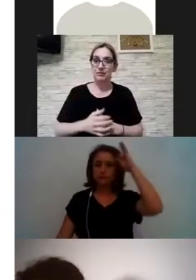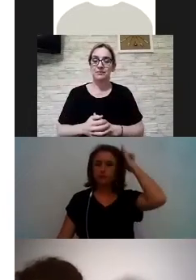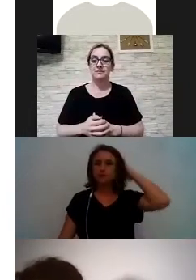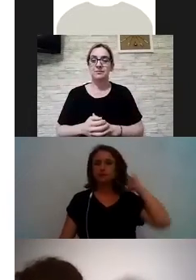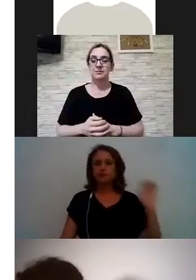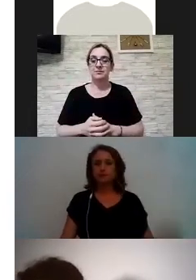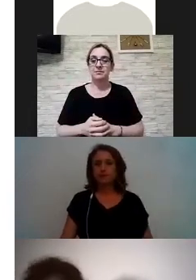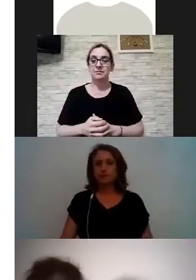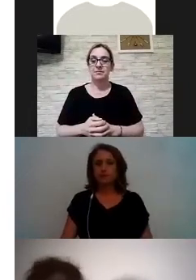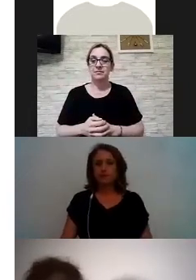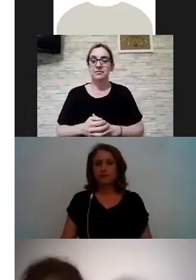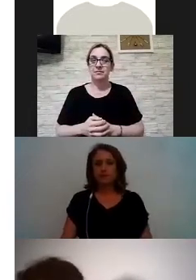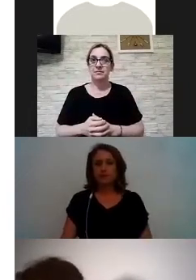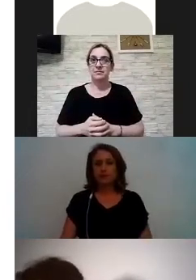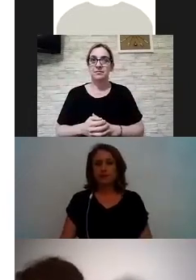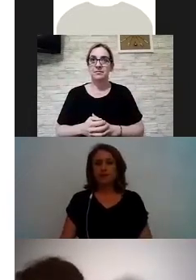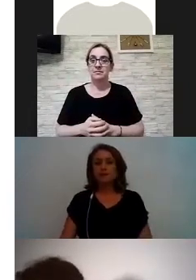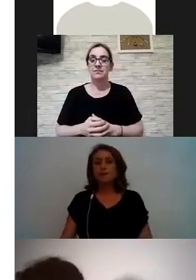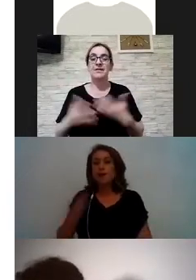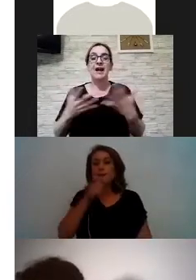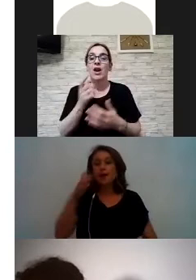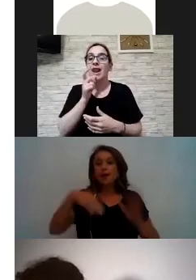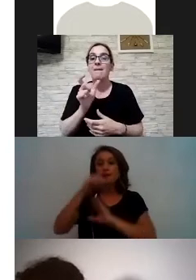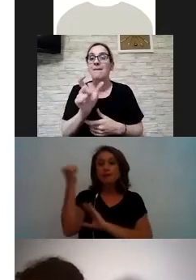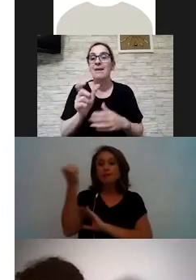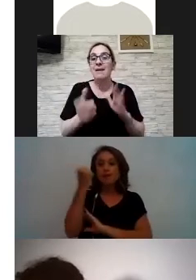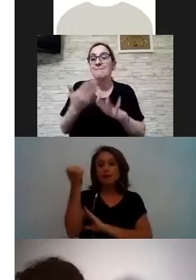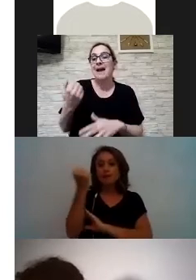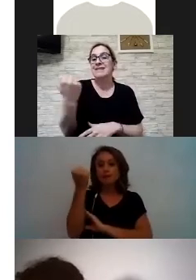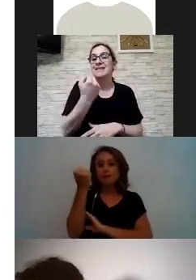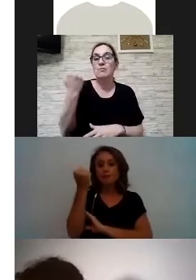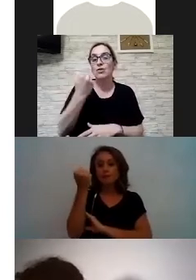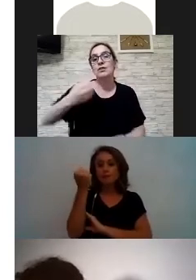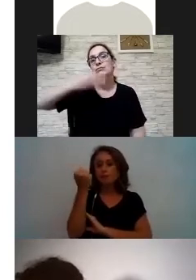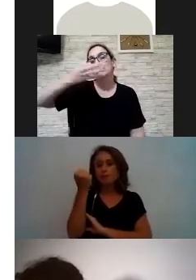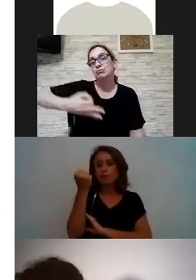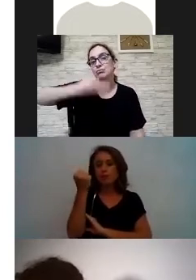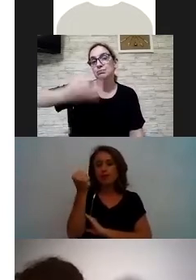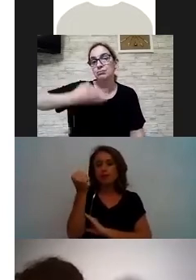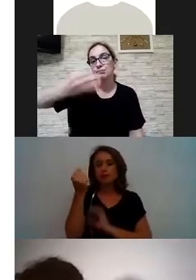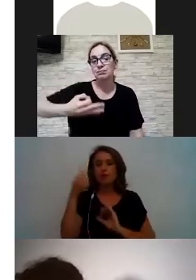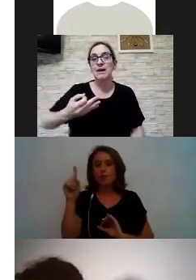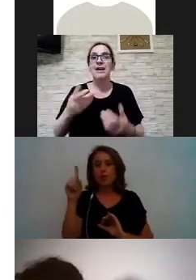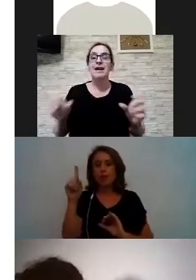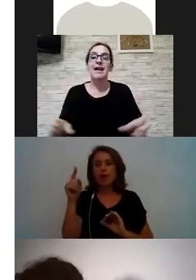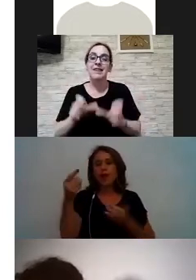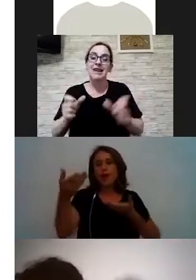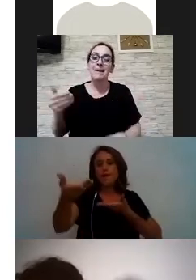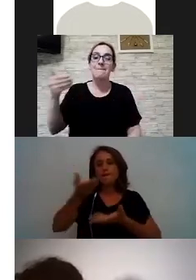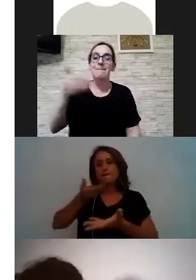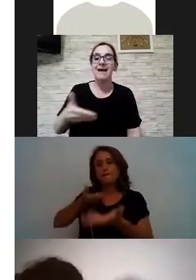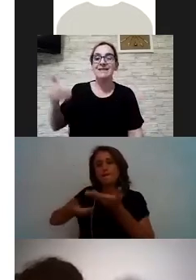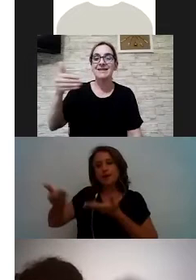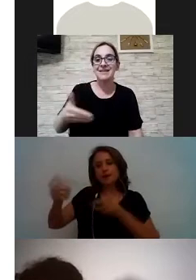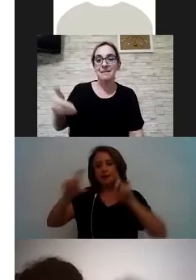Como, bueno, verán, la palabra clave en toda esta charla que estamos compartiendo con ustedes es participación. De hecho, el título